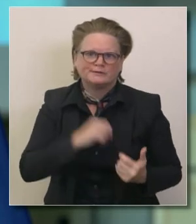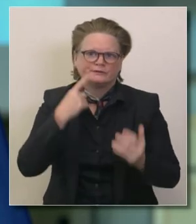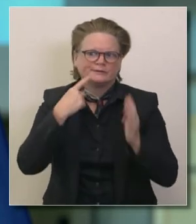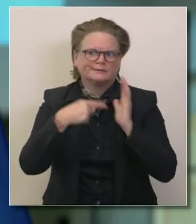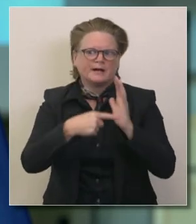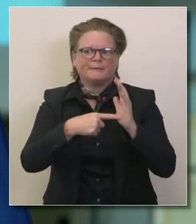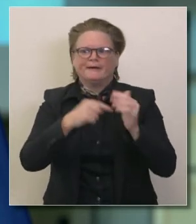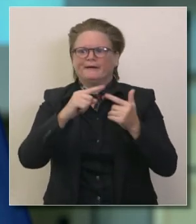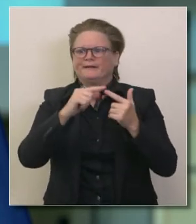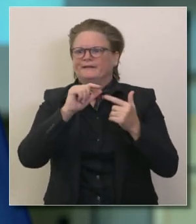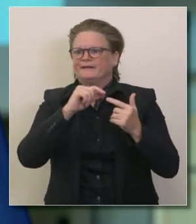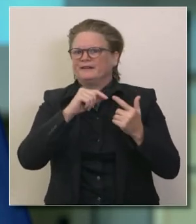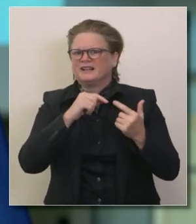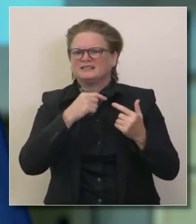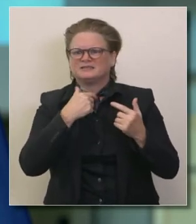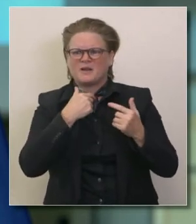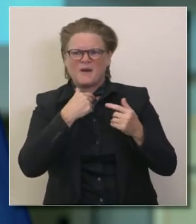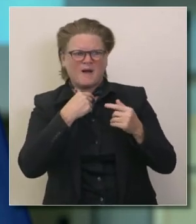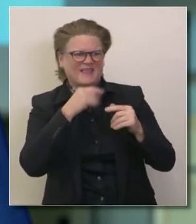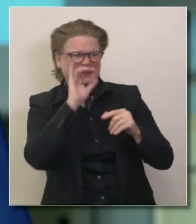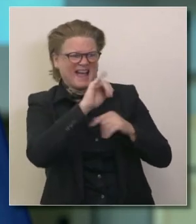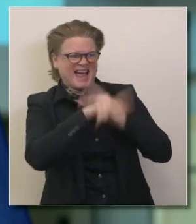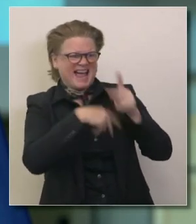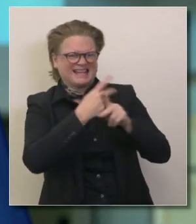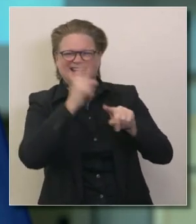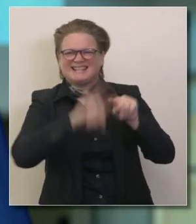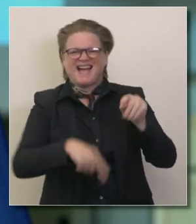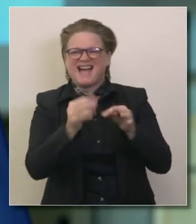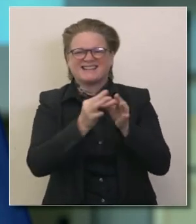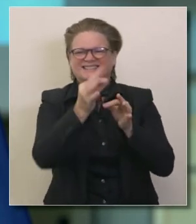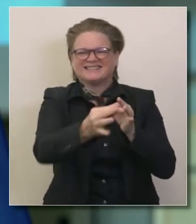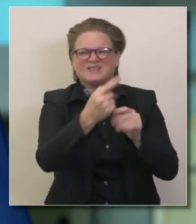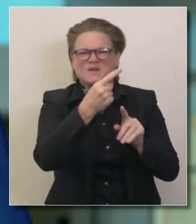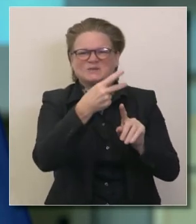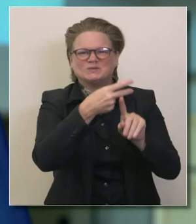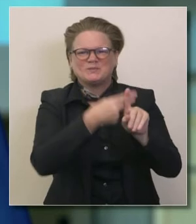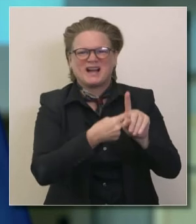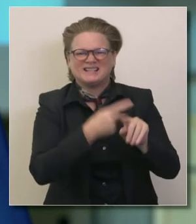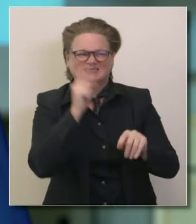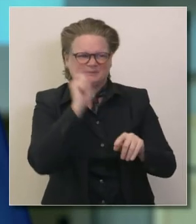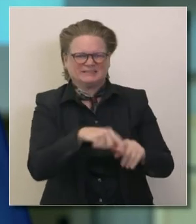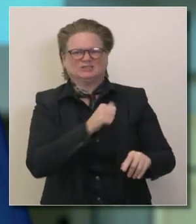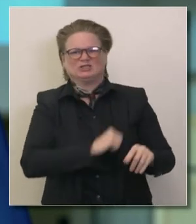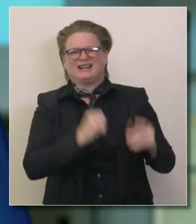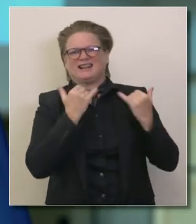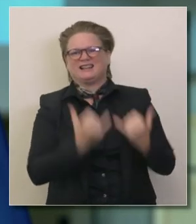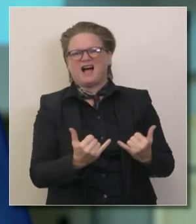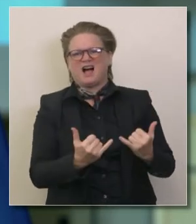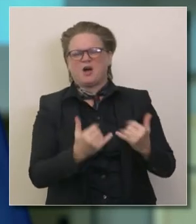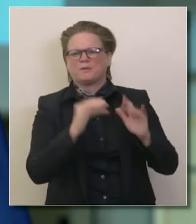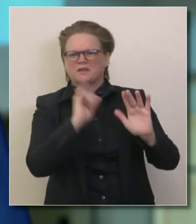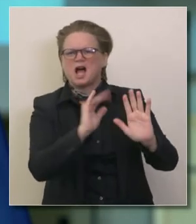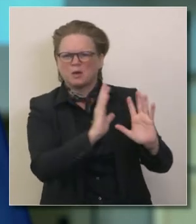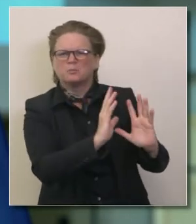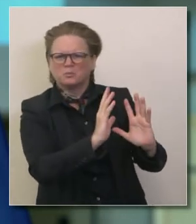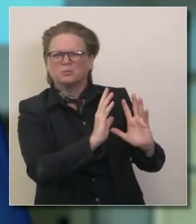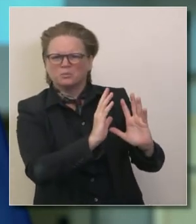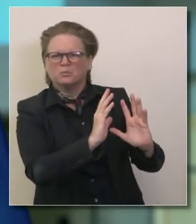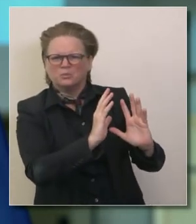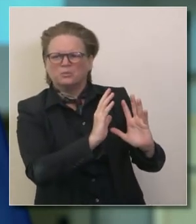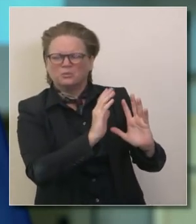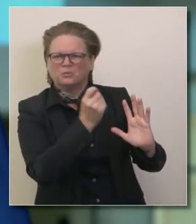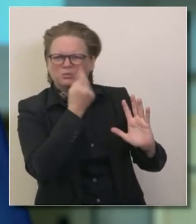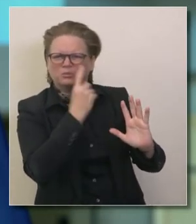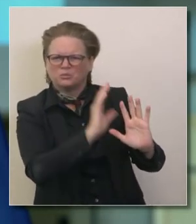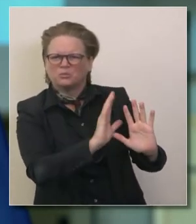puede que lo sean así por un día o dos pero no por meses comenzamos a ver mortalidad por otras cosas aparte de COVID rápidamente